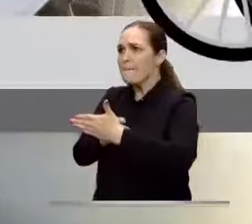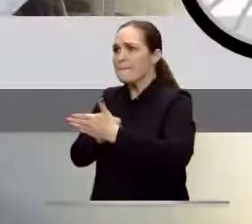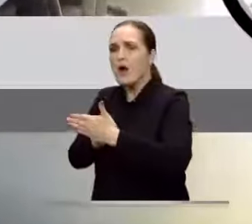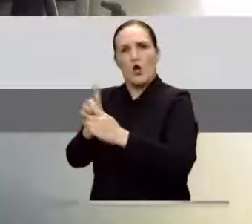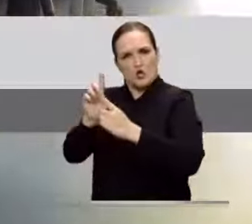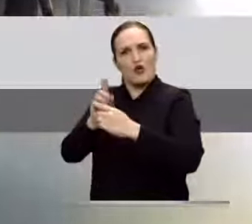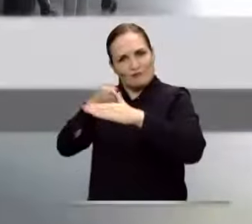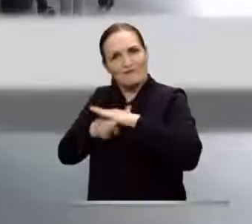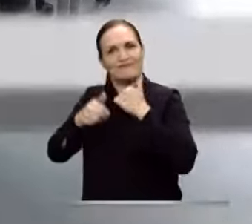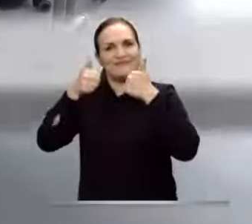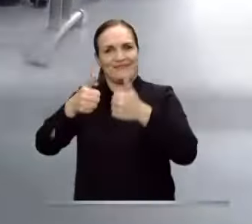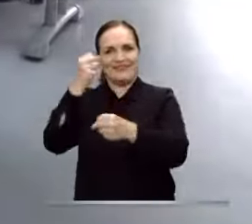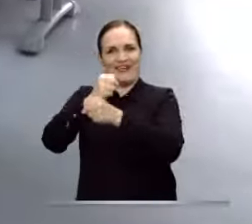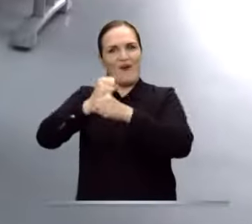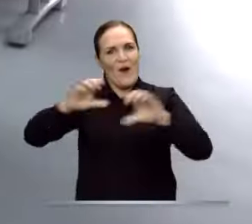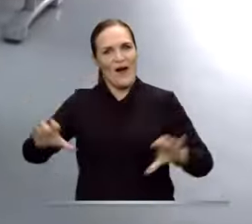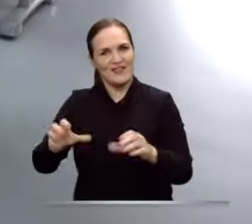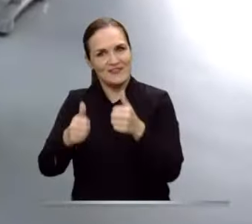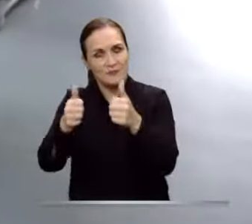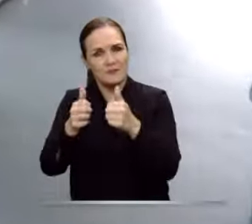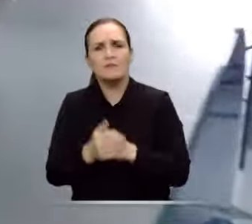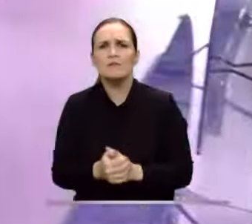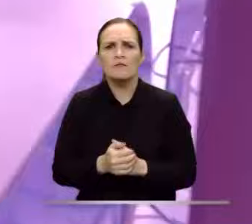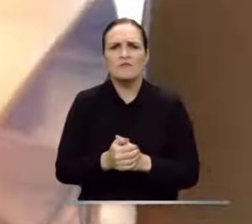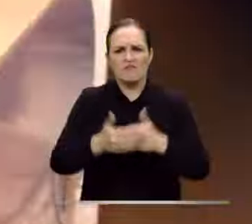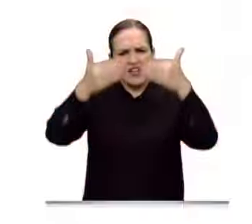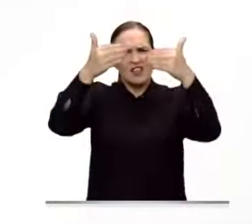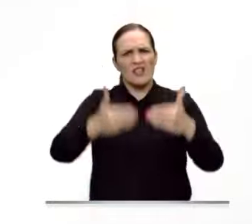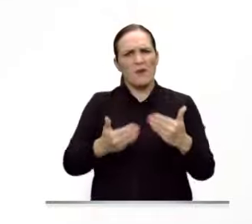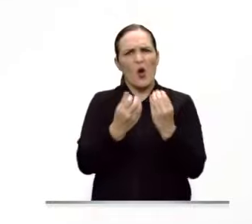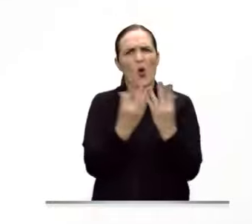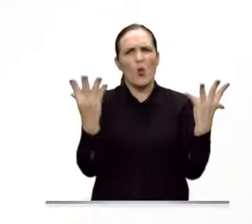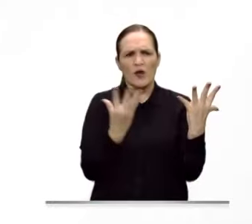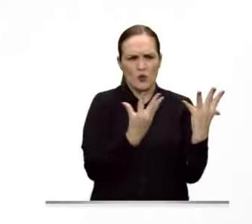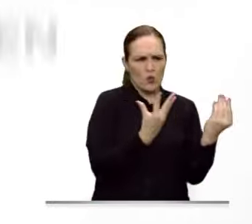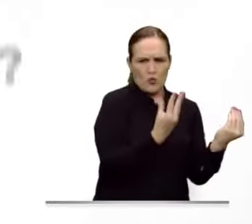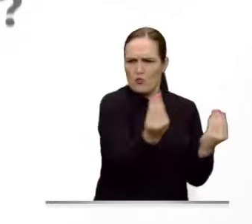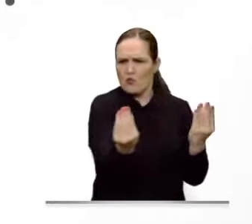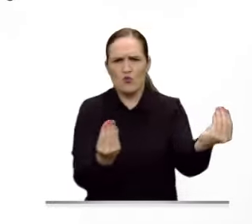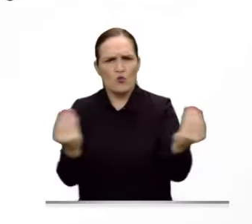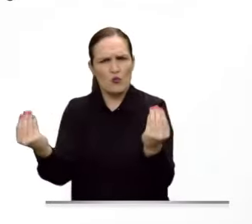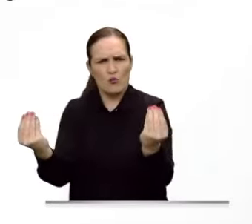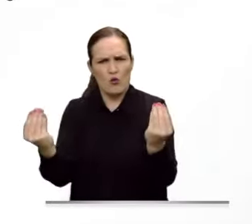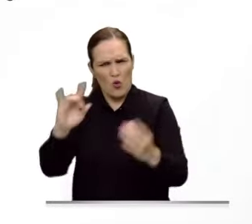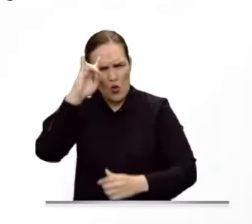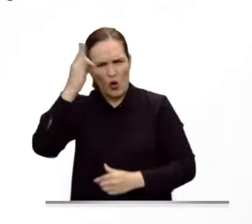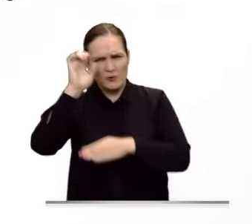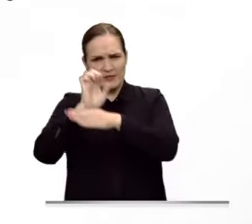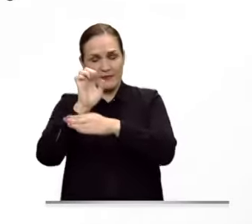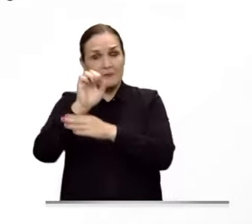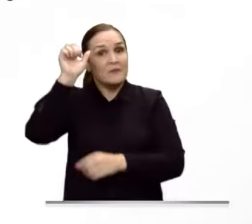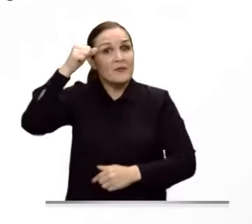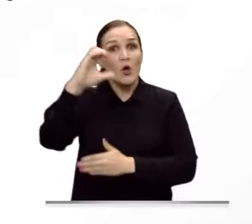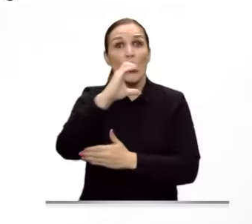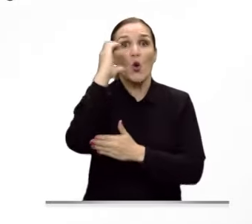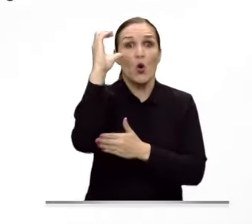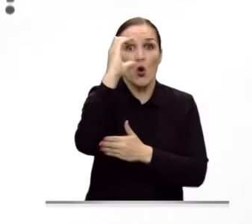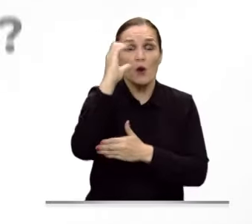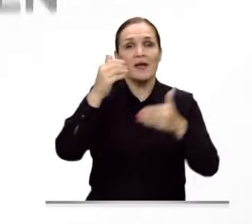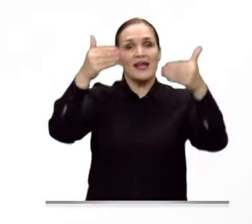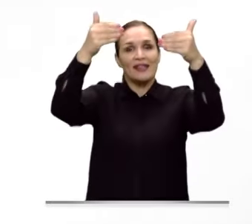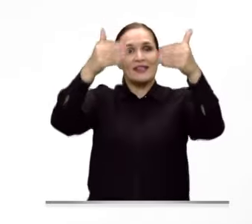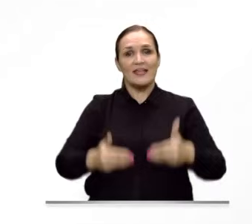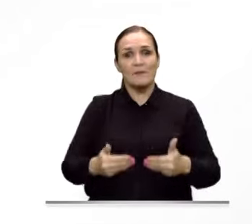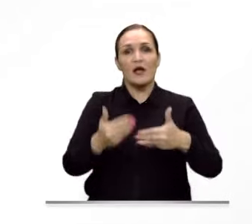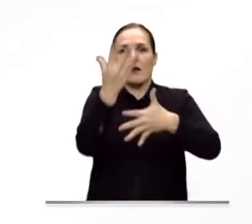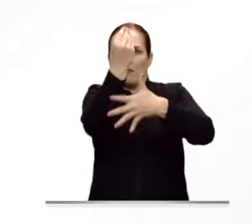adecuadamente sus labores y desarrollar plenamente sus actividades. Ahora bien, ¿cuáles son los tipos de discapacidad y cómo las entidades pueden